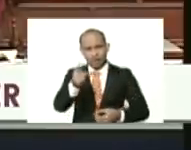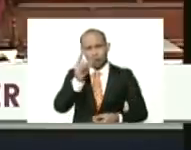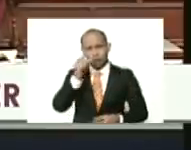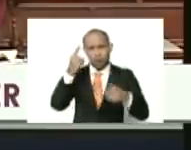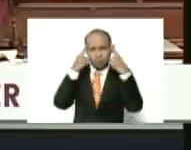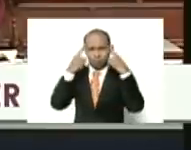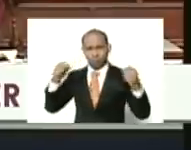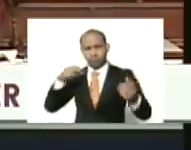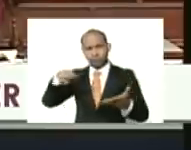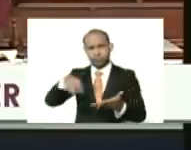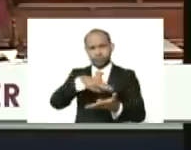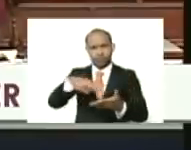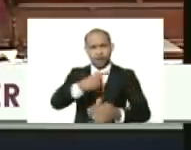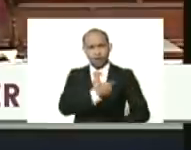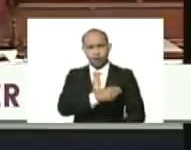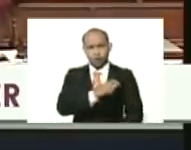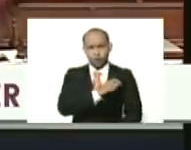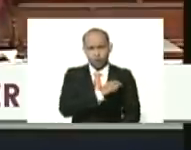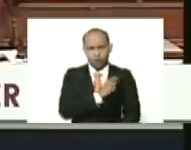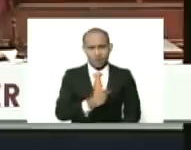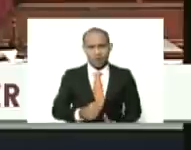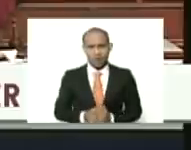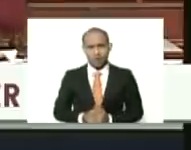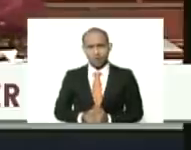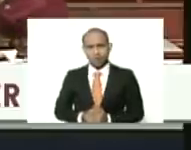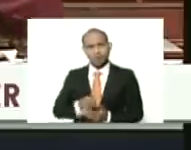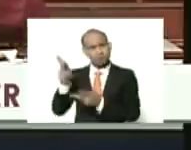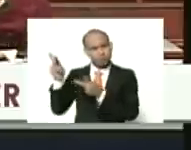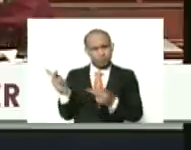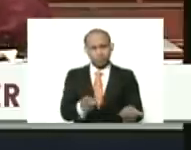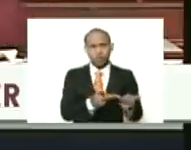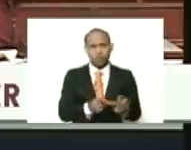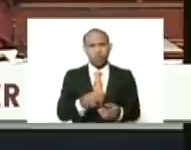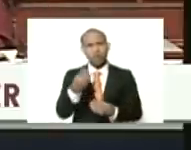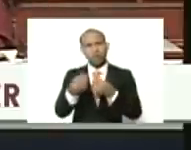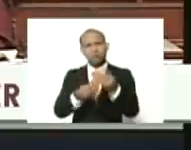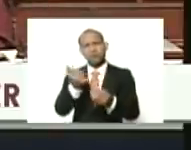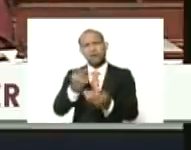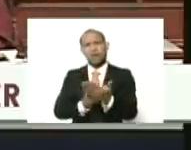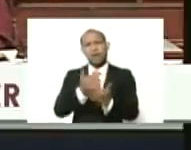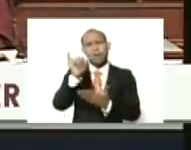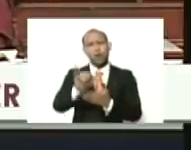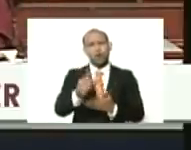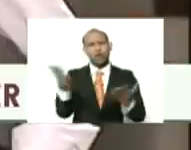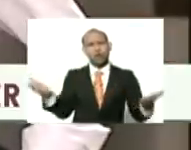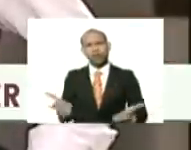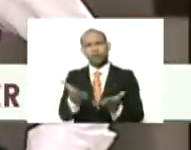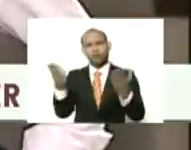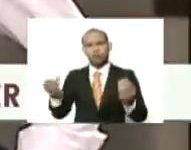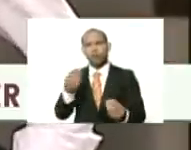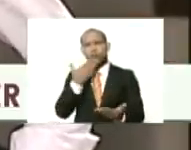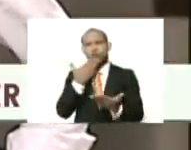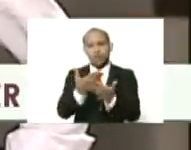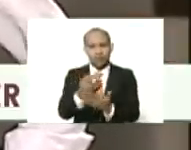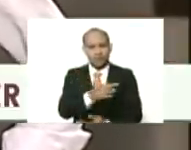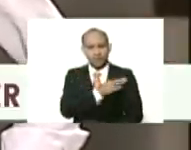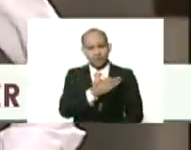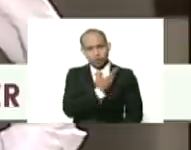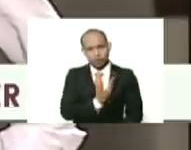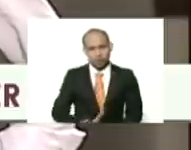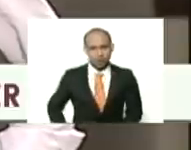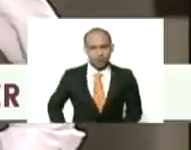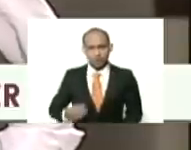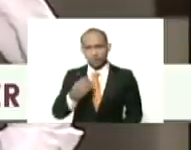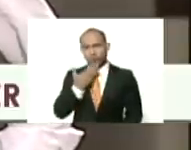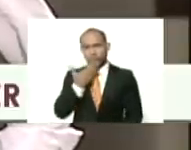de Andalucía, de Cádiz, David, bienvenido, ¿qué proyectos, te están animando ahora? Muchas gracias, presidente, muchas